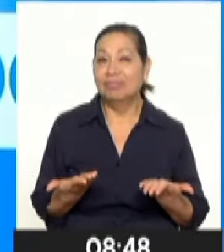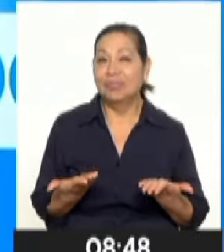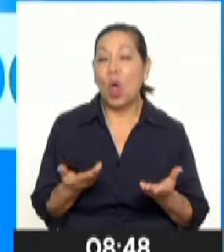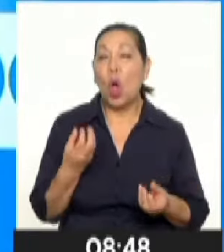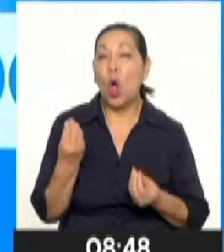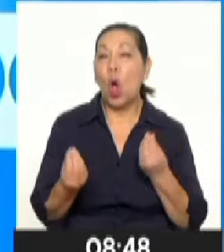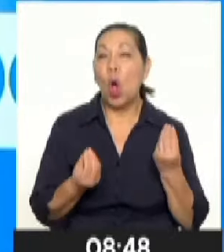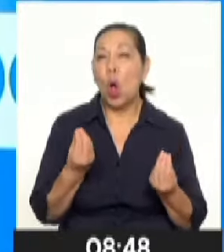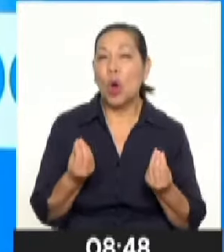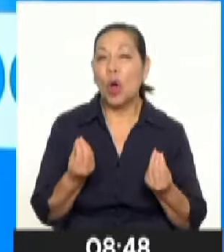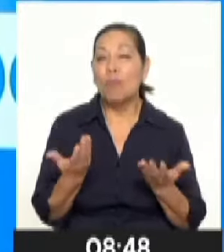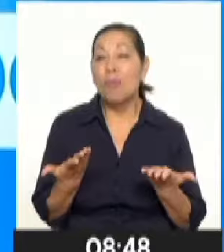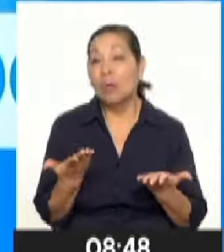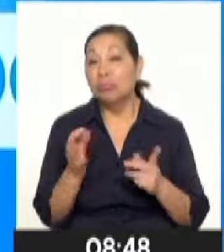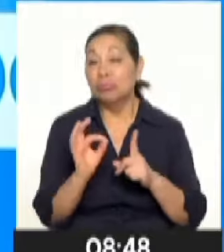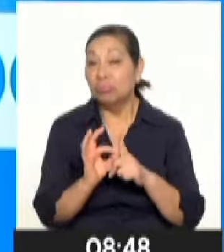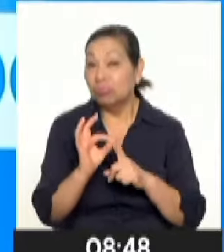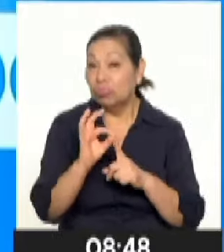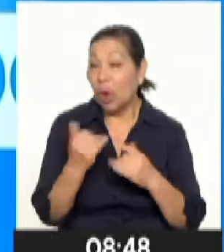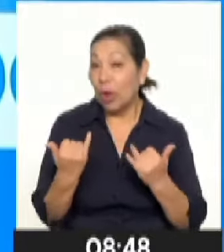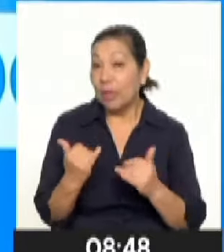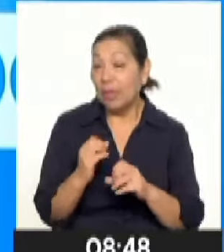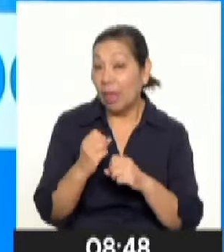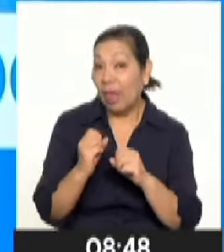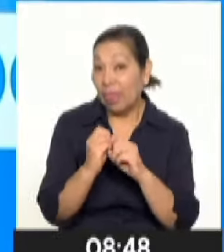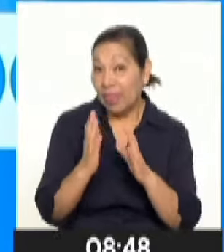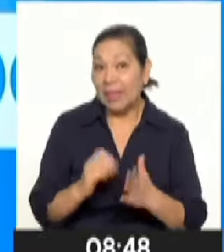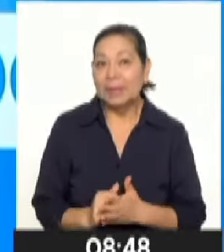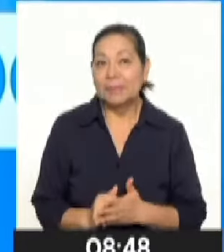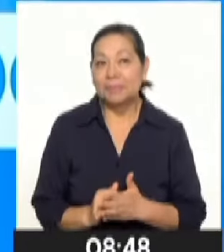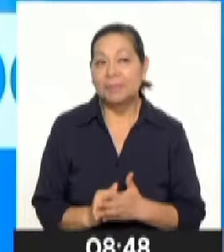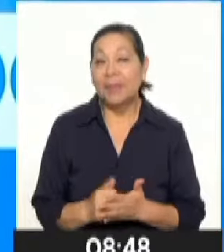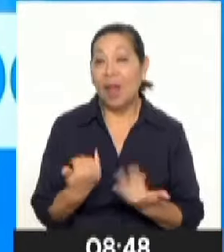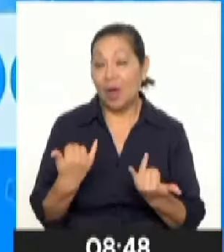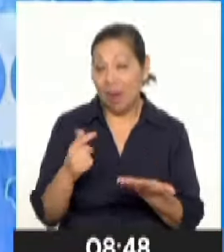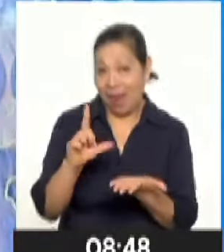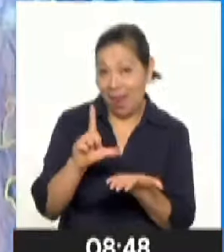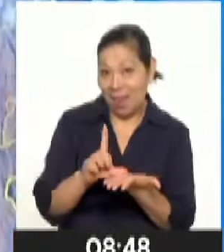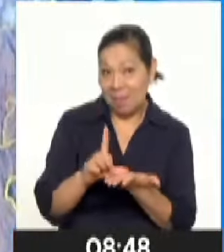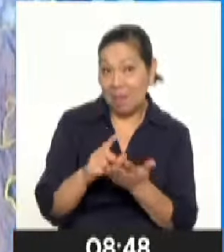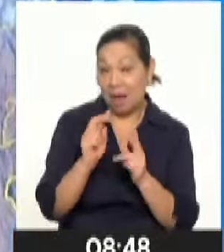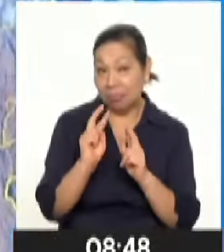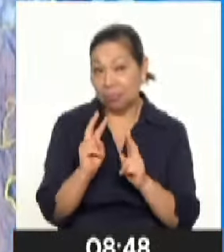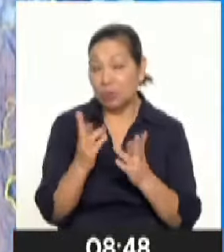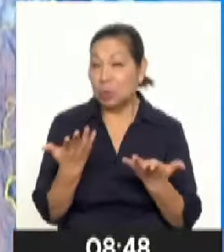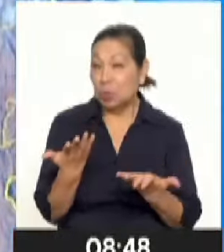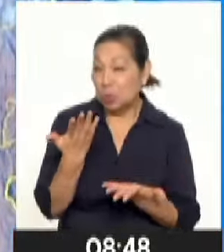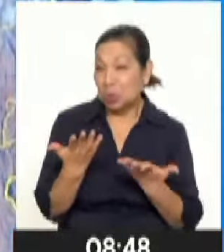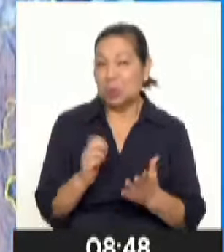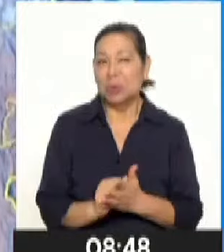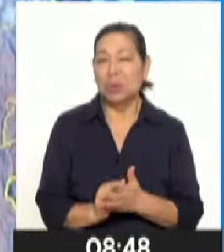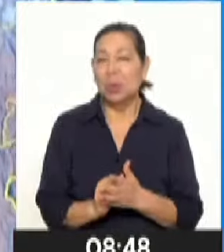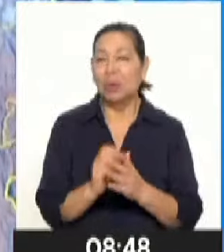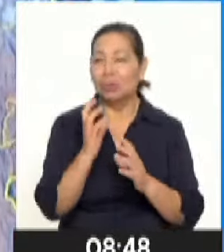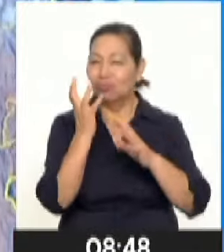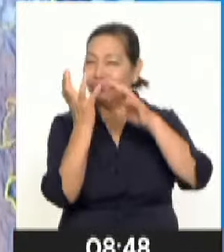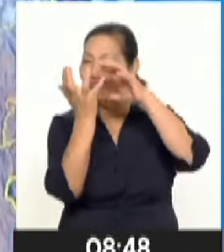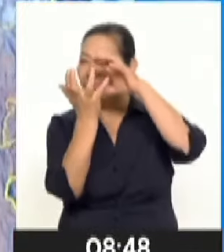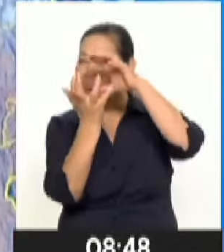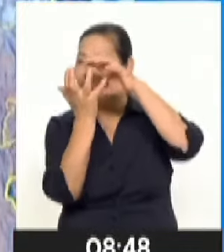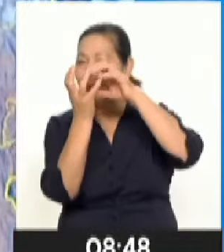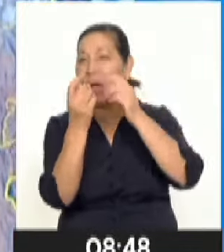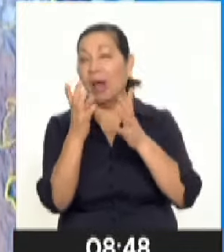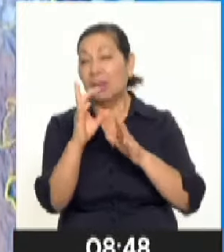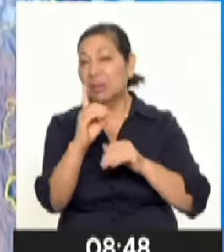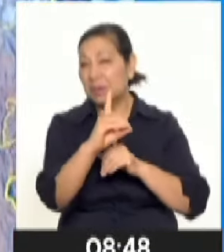Las condiciones meteorológicas para los siguientes días. Comenzamos con lo que es Lima Metropolitana, ¿no? Hemos amanecido con cobertura nubosa, sin embargo, hay